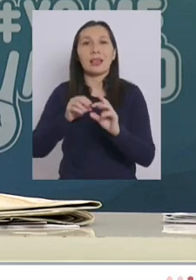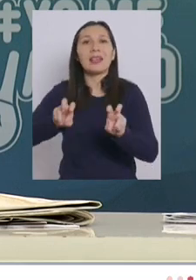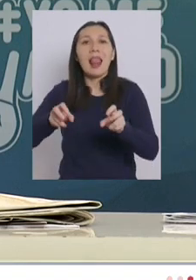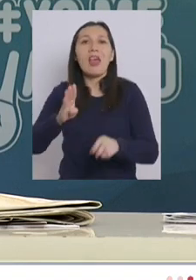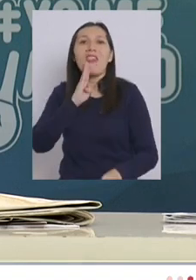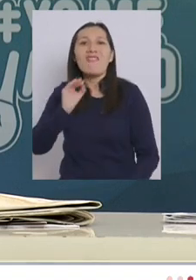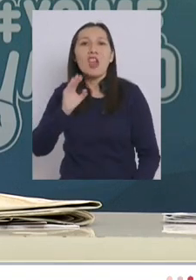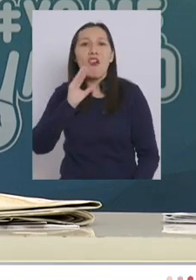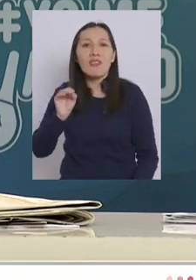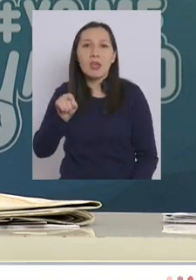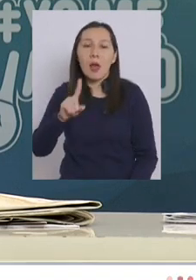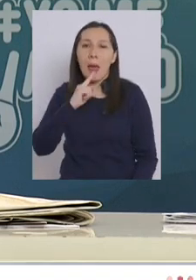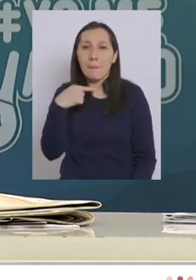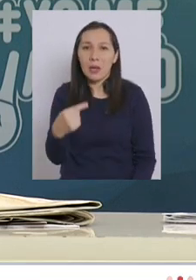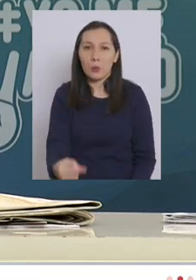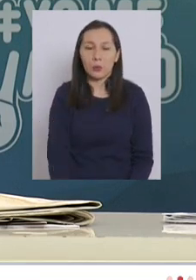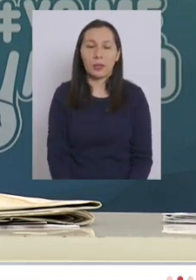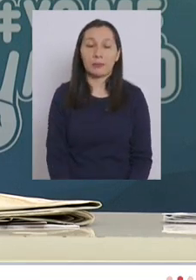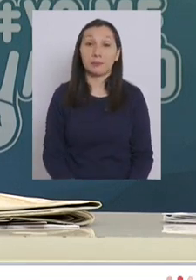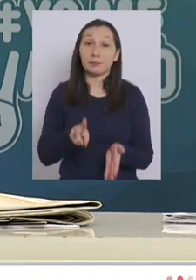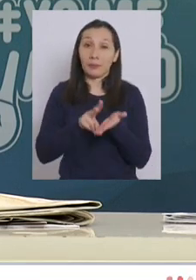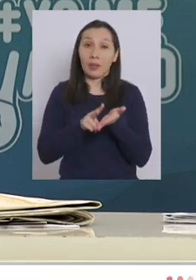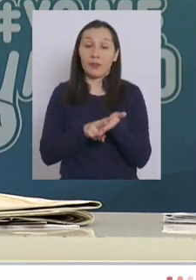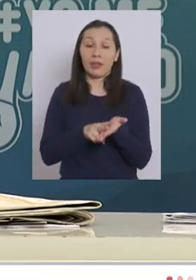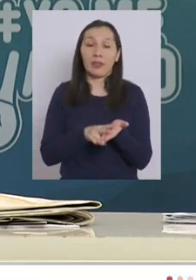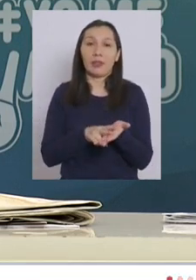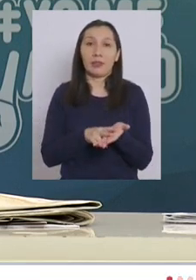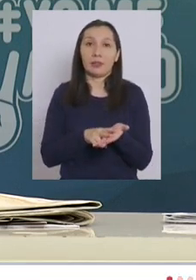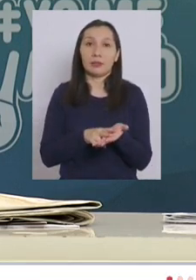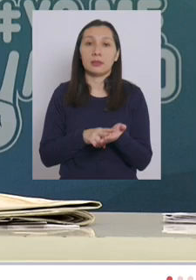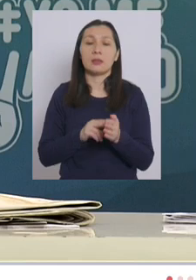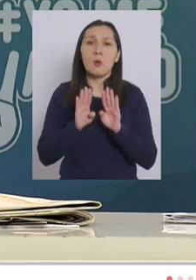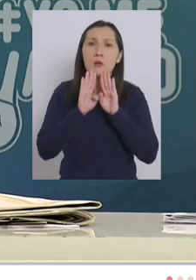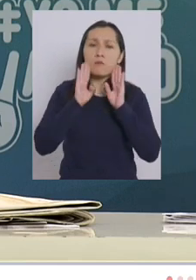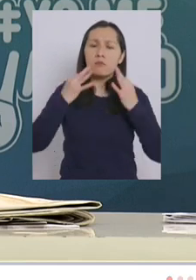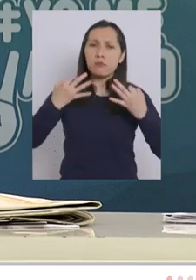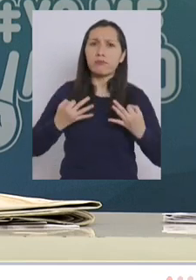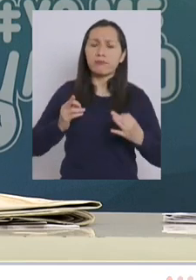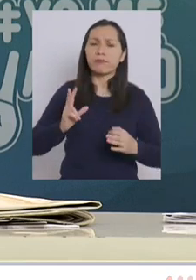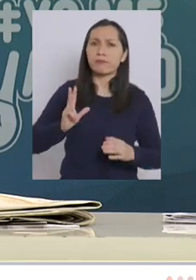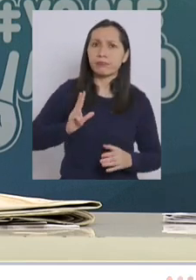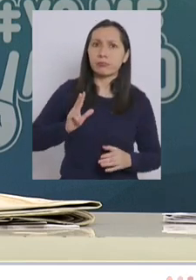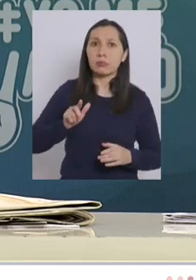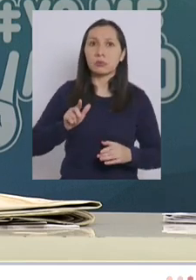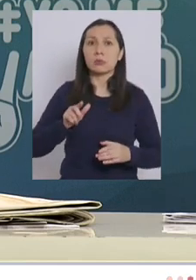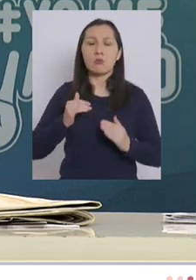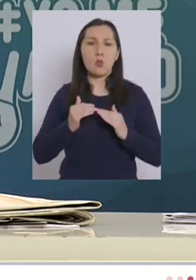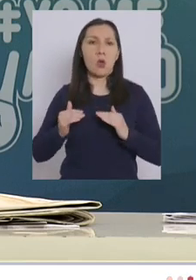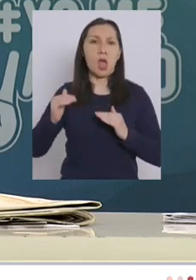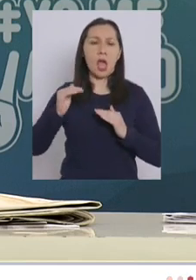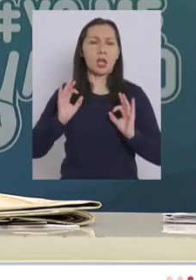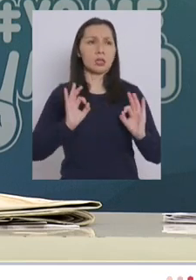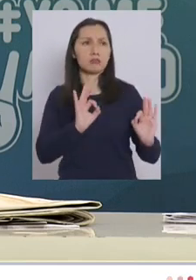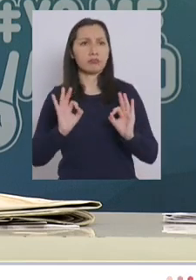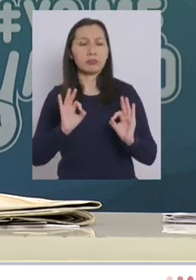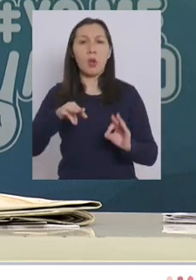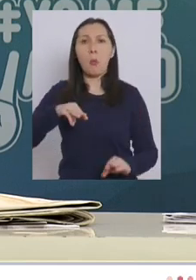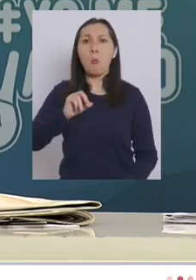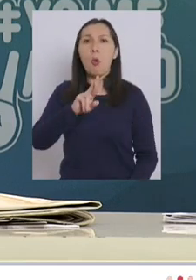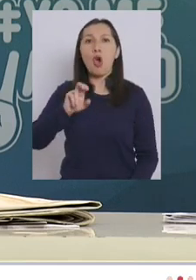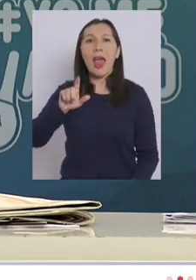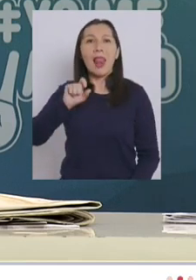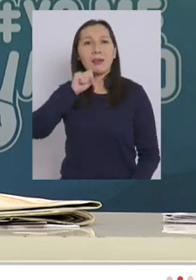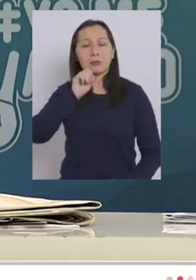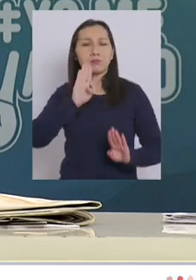esta pregunta la verdad es que la moral del ministerio de salud está muy alta la moral de los